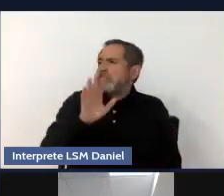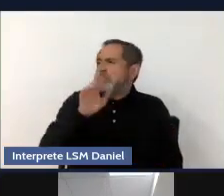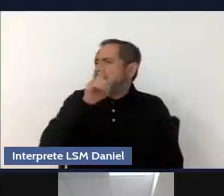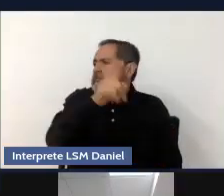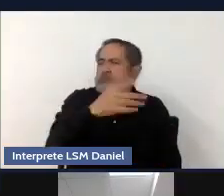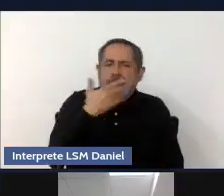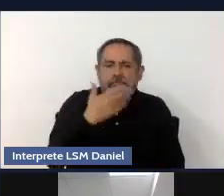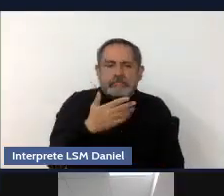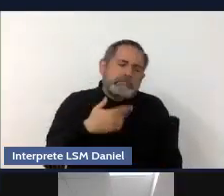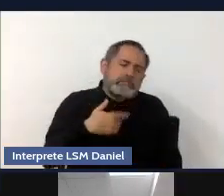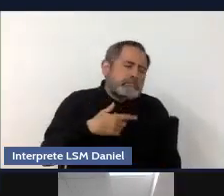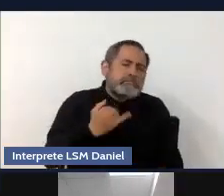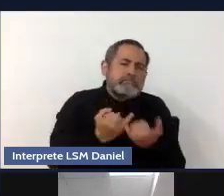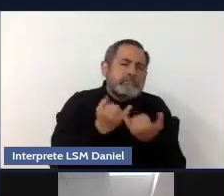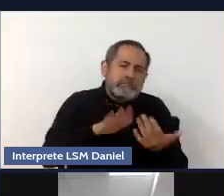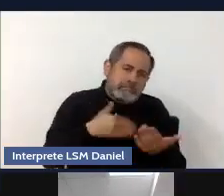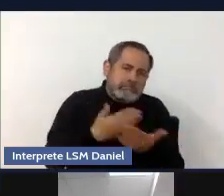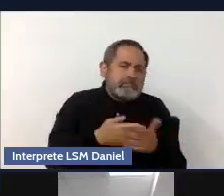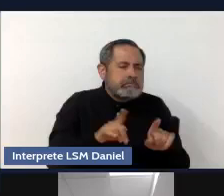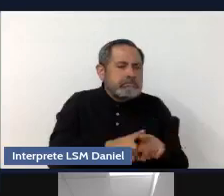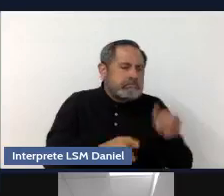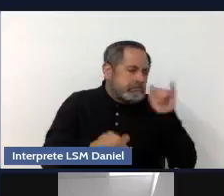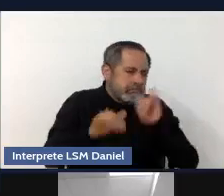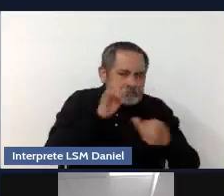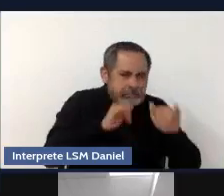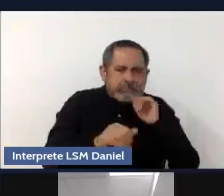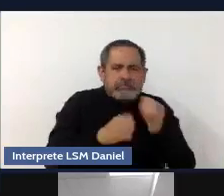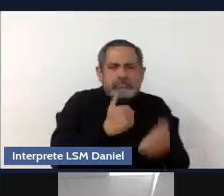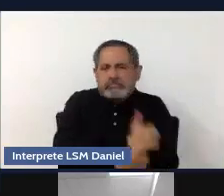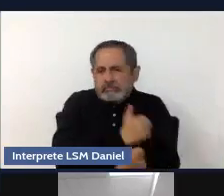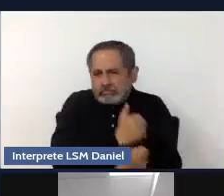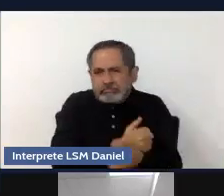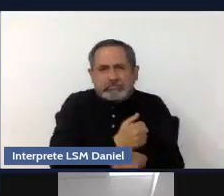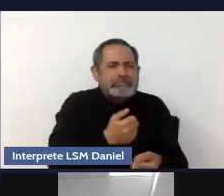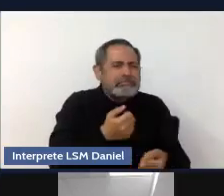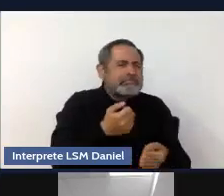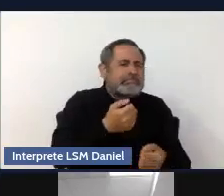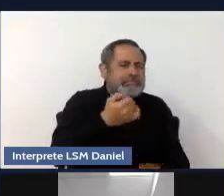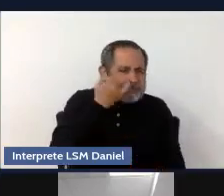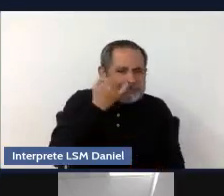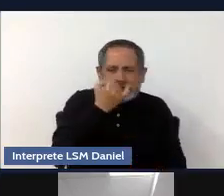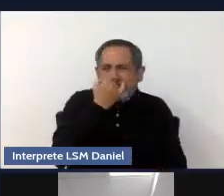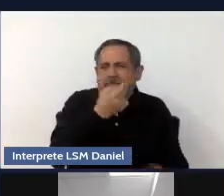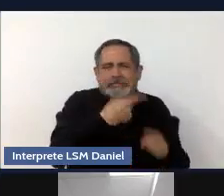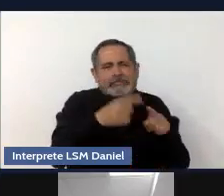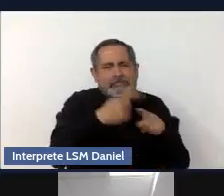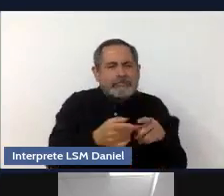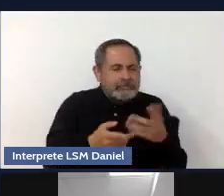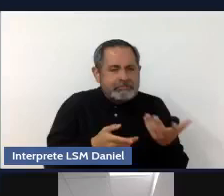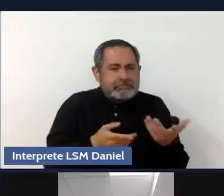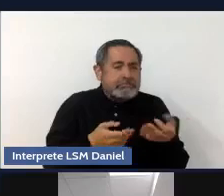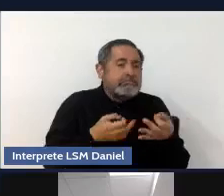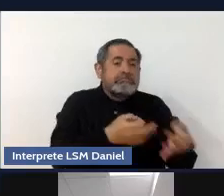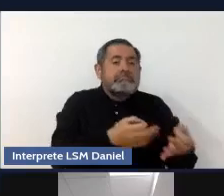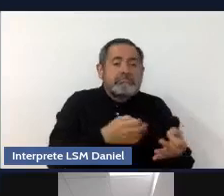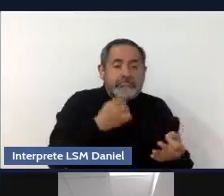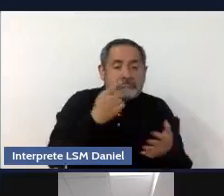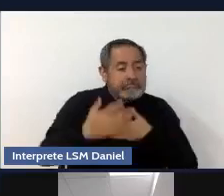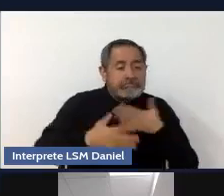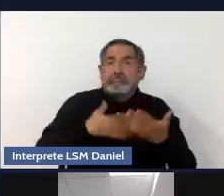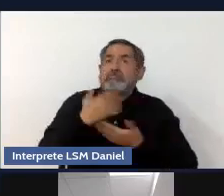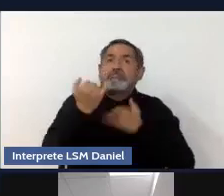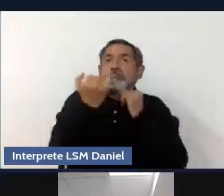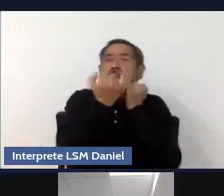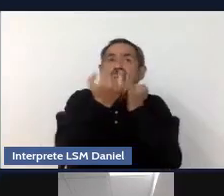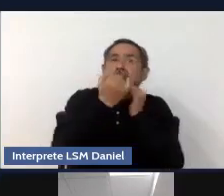Y, por si fuera poco, pues, todas estas ofertas, ¿no? Promociones que nos encontramos a la vuelta